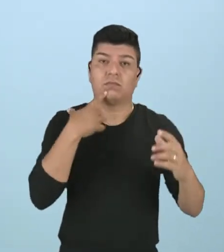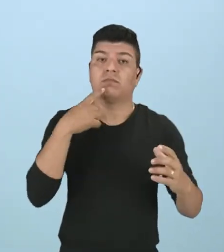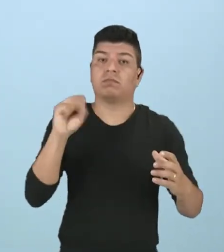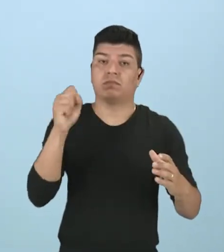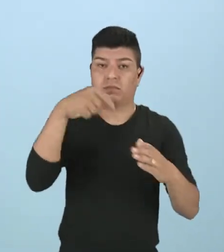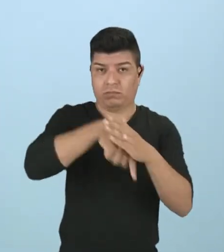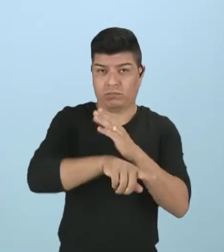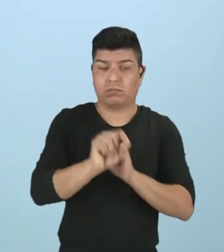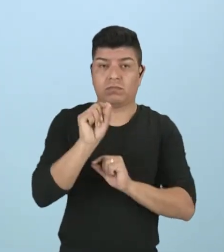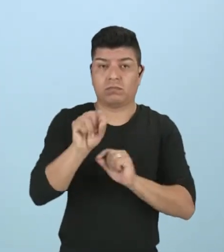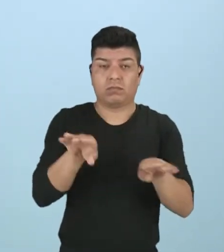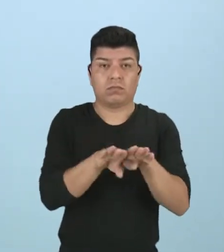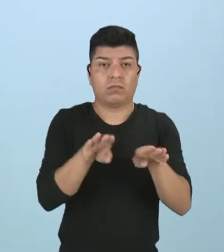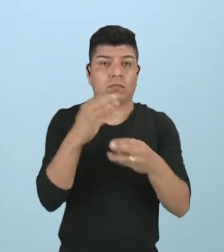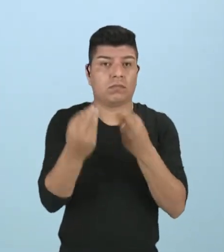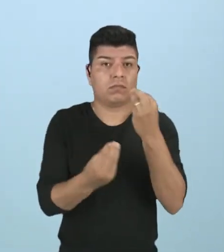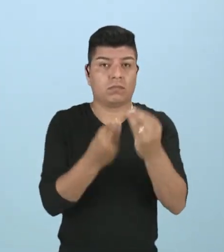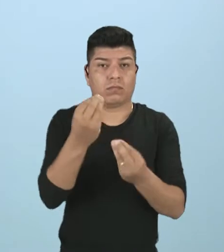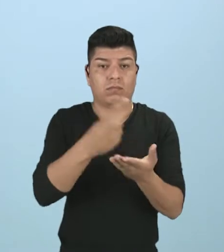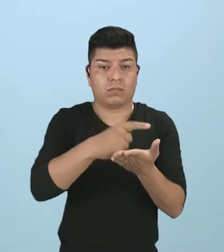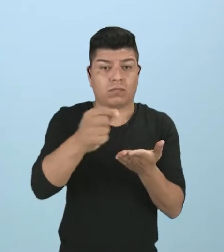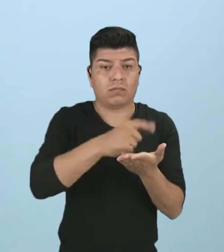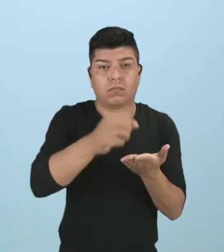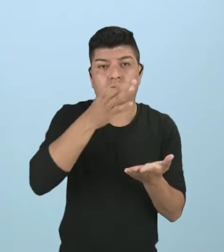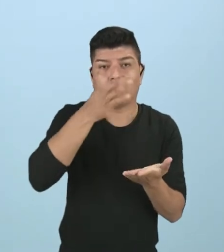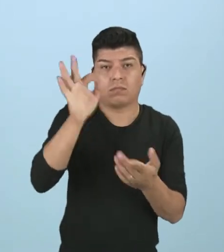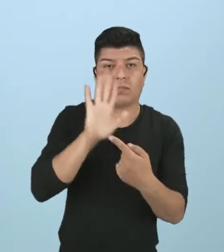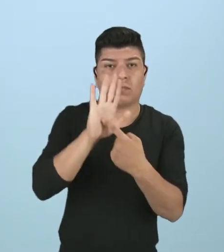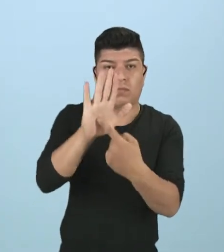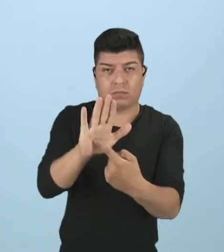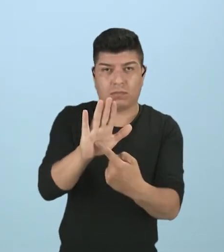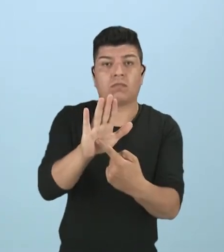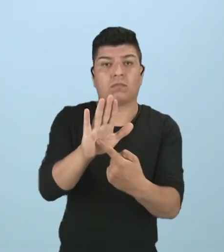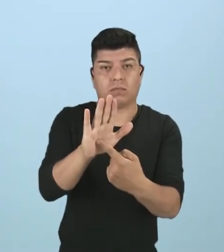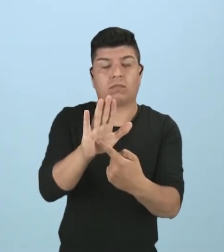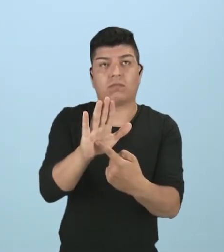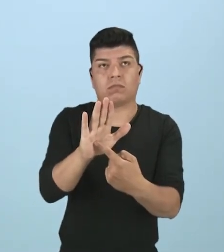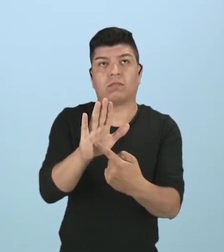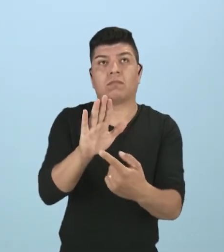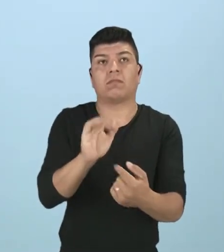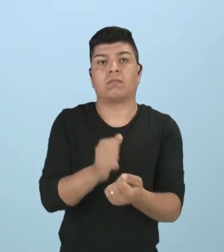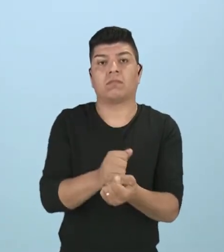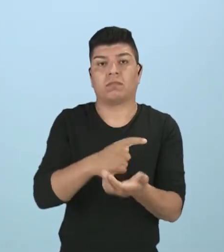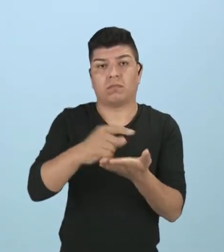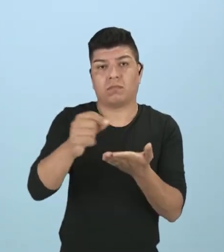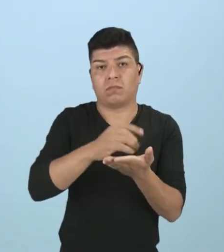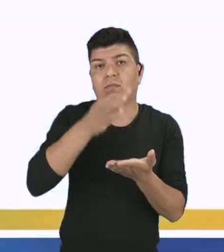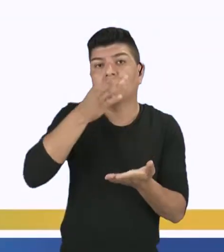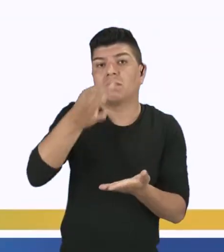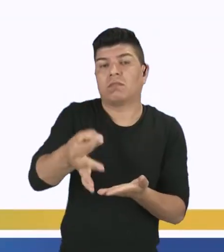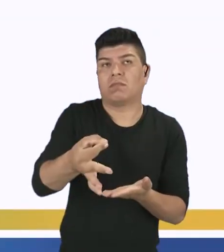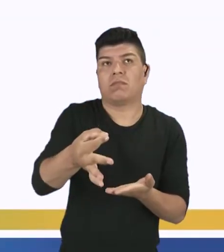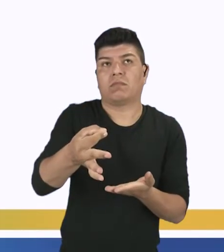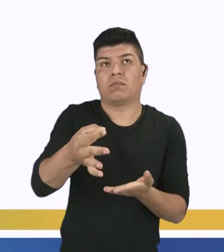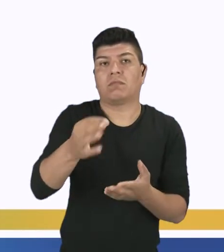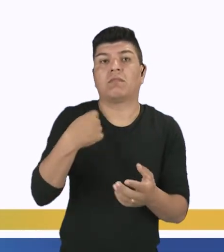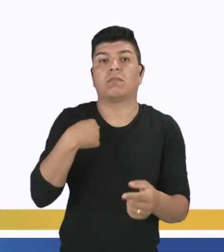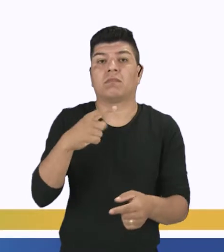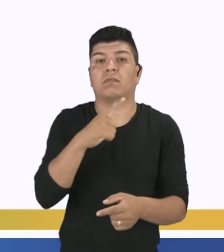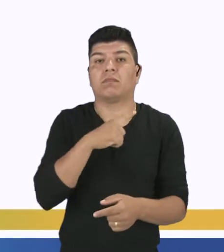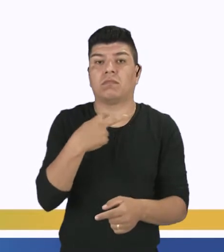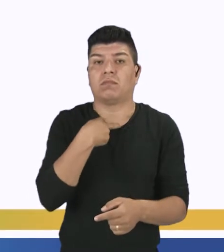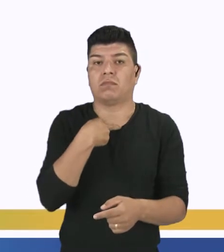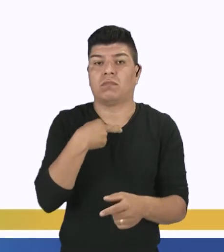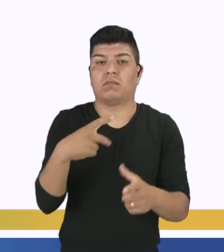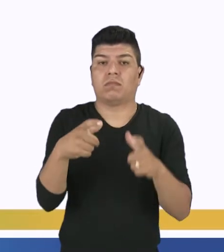y la forma como el artículo de opinión es expuesto, ¿tá? Los artículos de opinión ocupan un